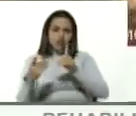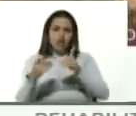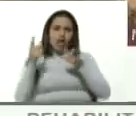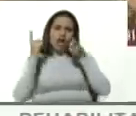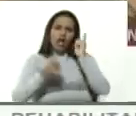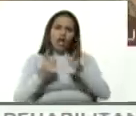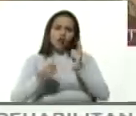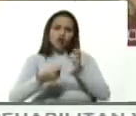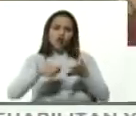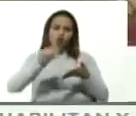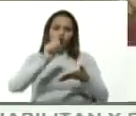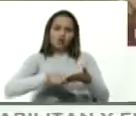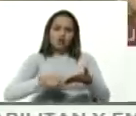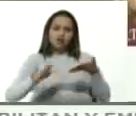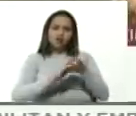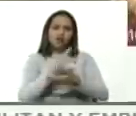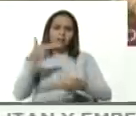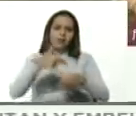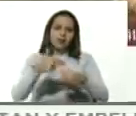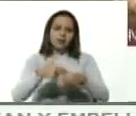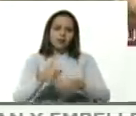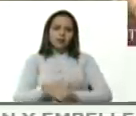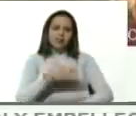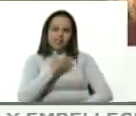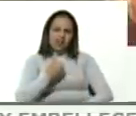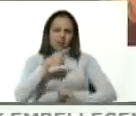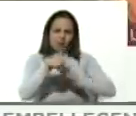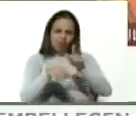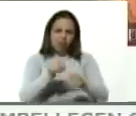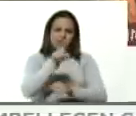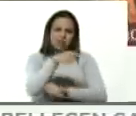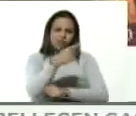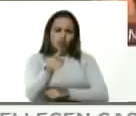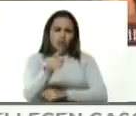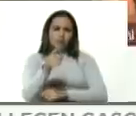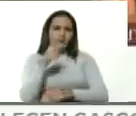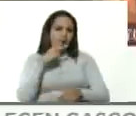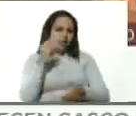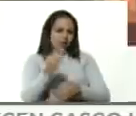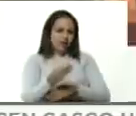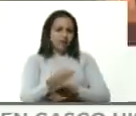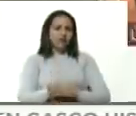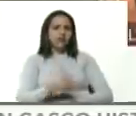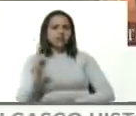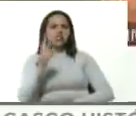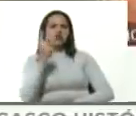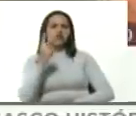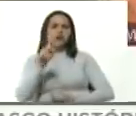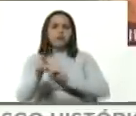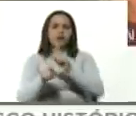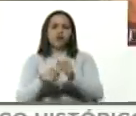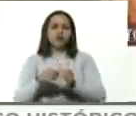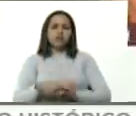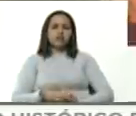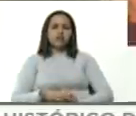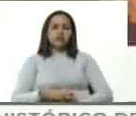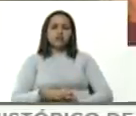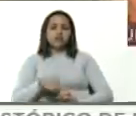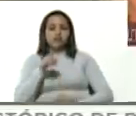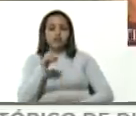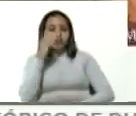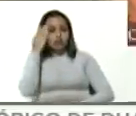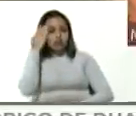contratos de petróleo. Queríamos preguntar si es verdad y la segunda pregunta que como se sabe ahora hay